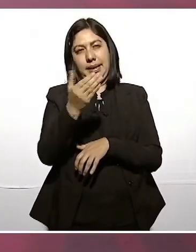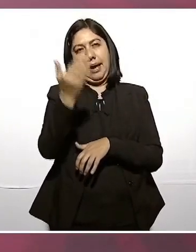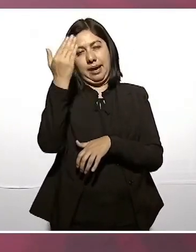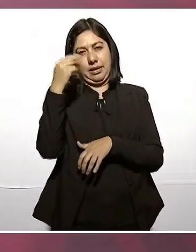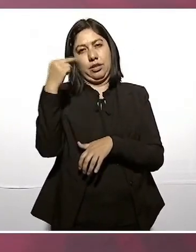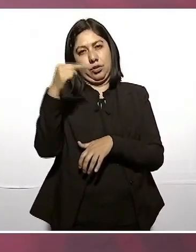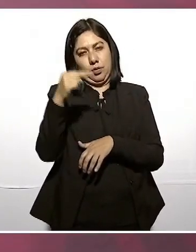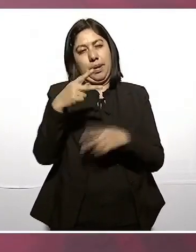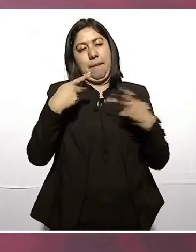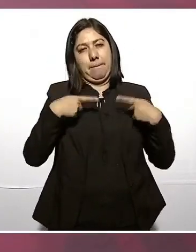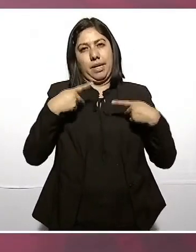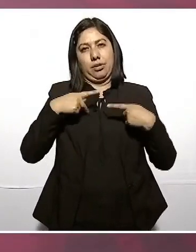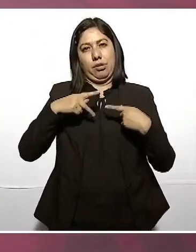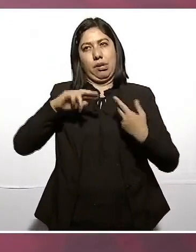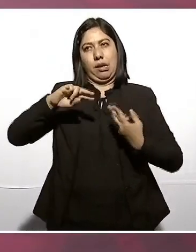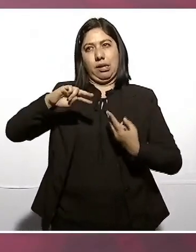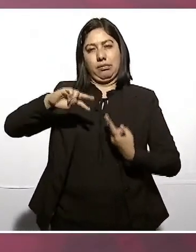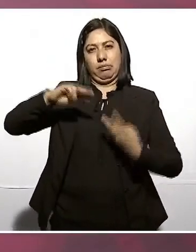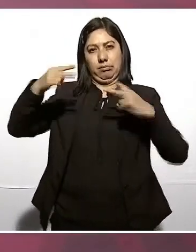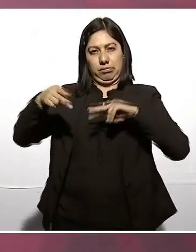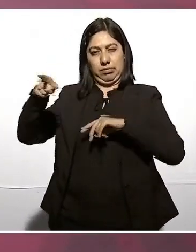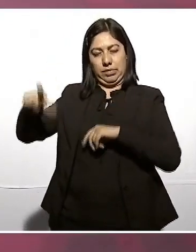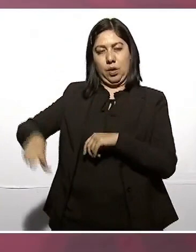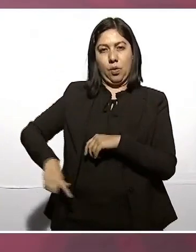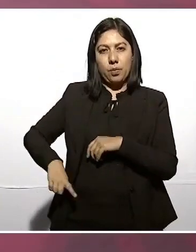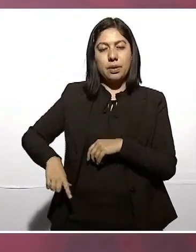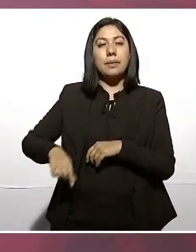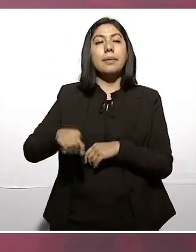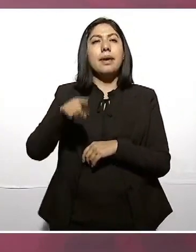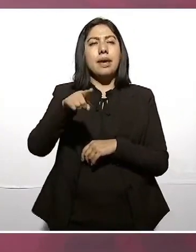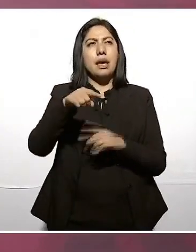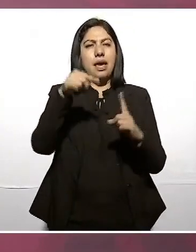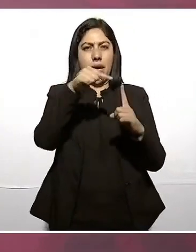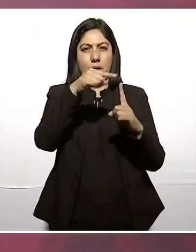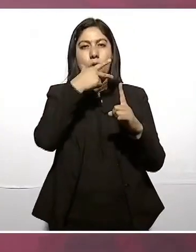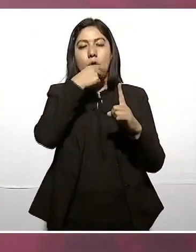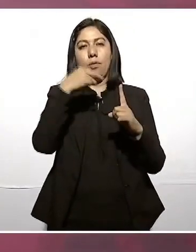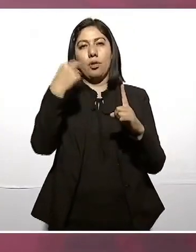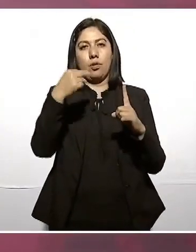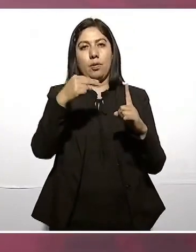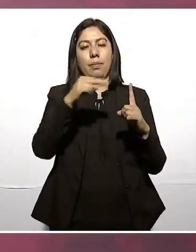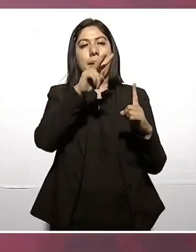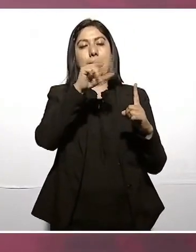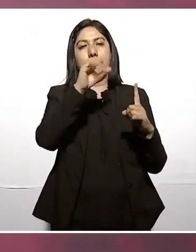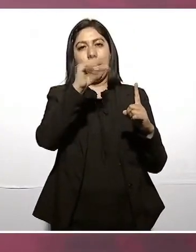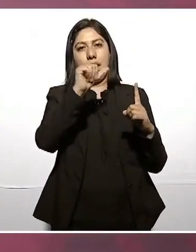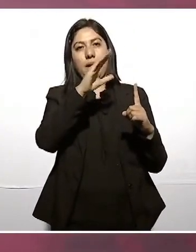a los opositores. Uno de ellos, Esteban Baca Calderón.